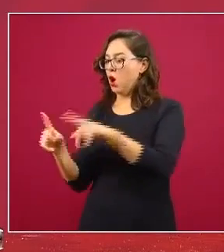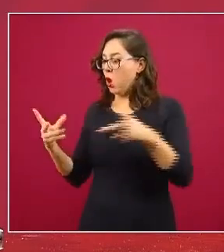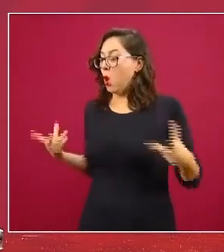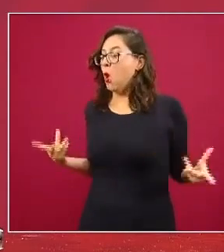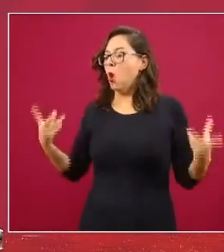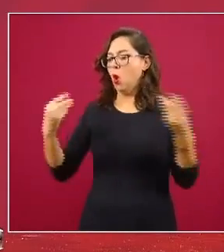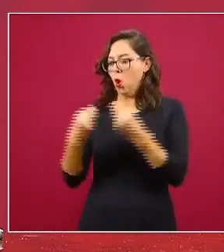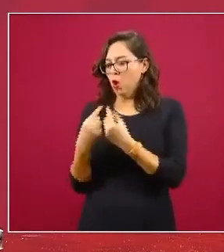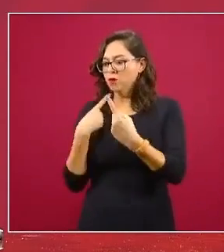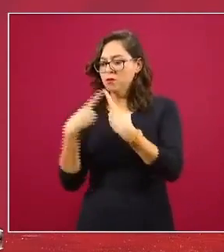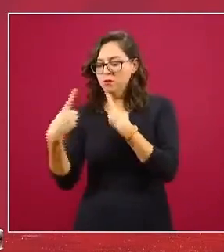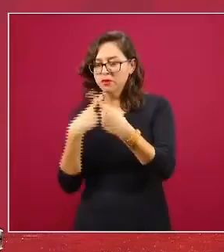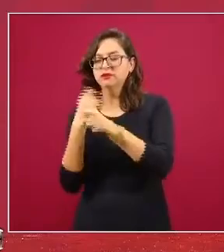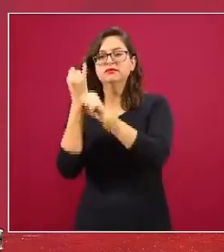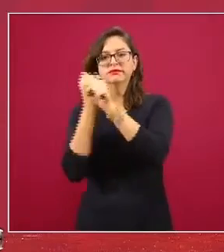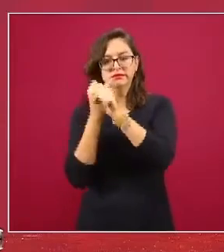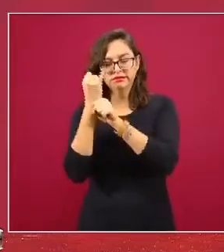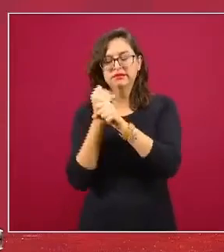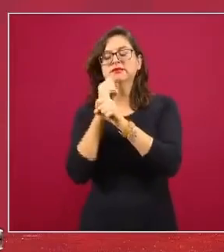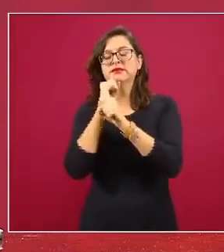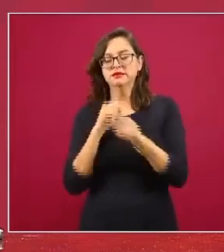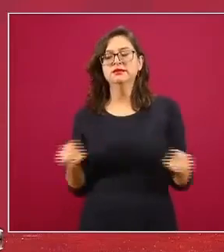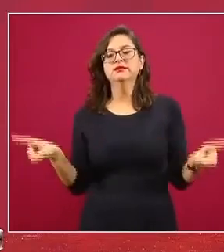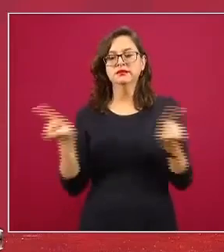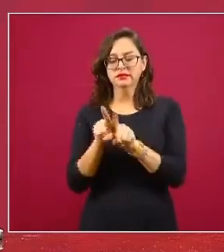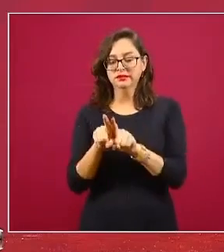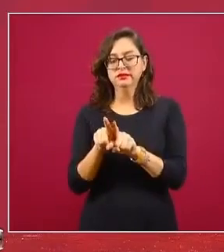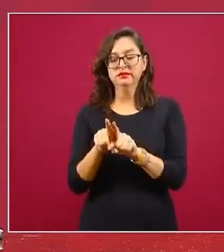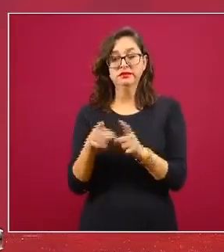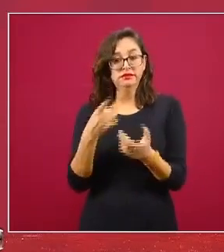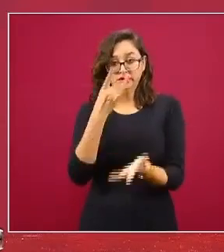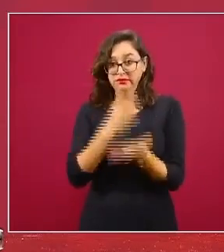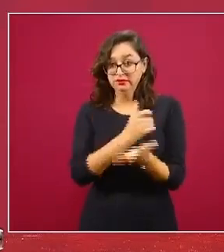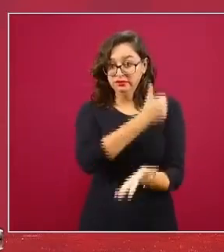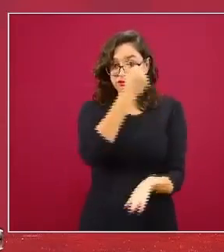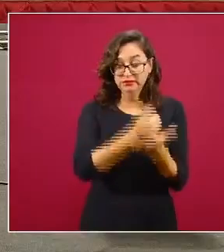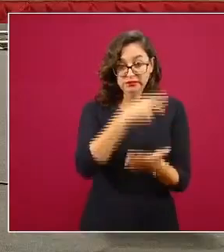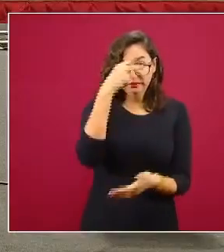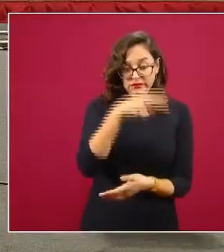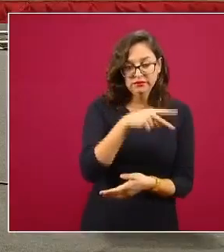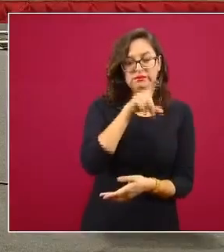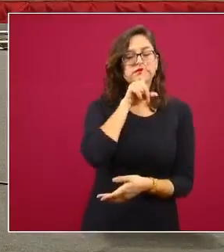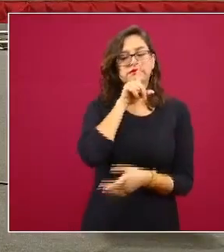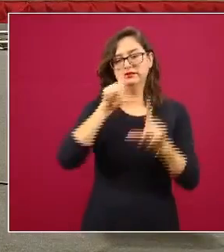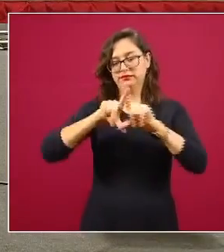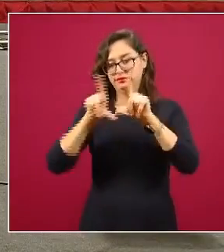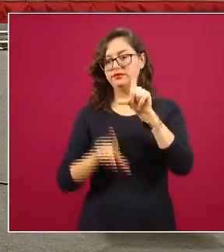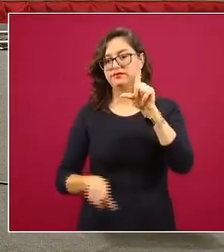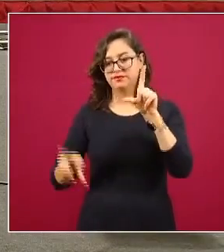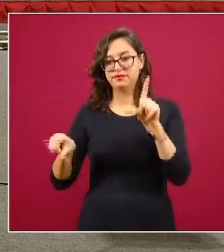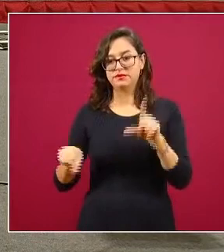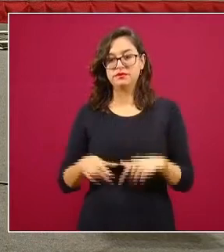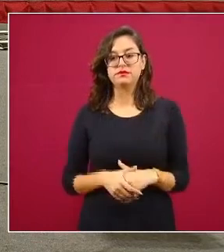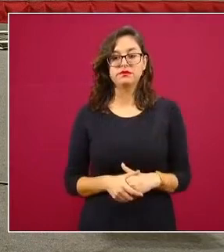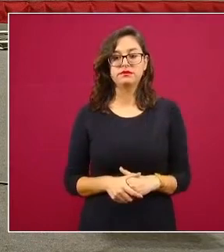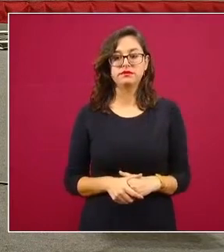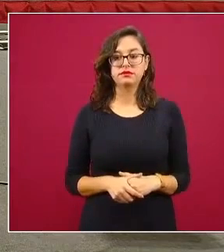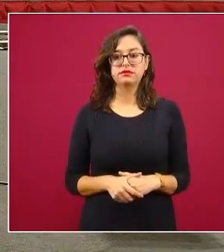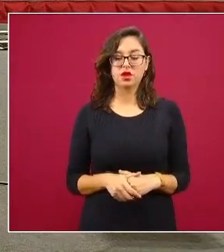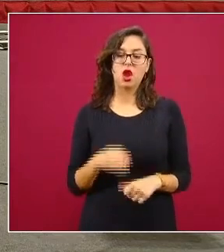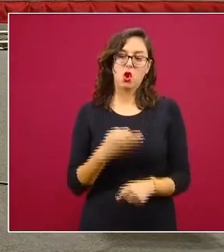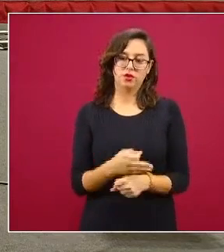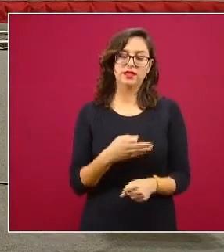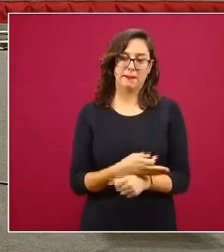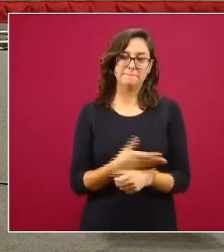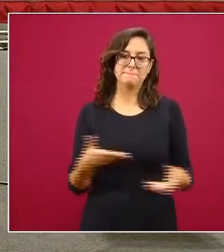para tener un ejercicio también, no solamente la Ciudad de México, sino también a nivel nacional con varios estados que vamos a